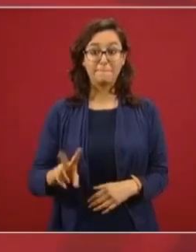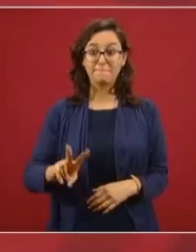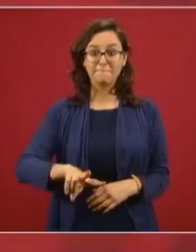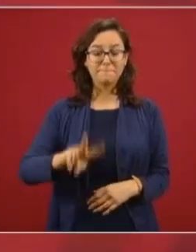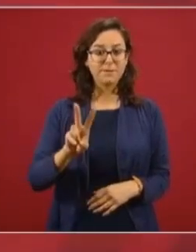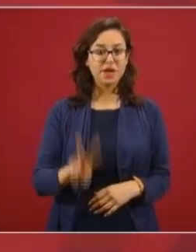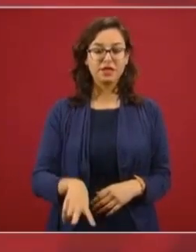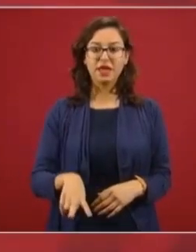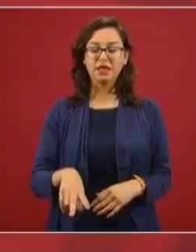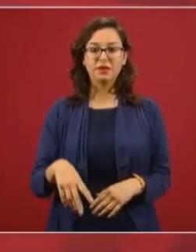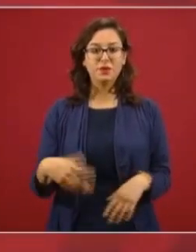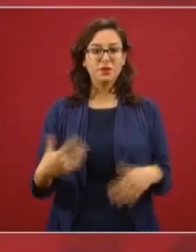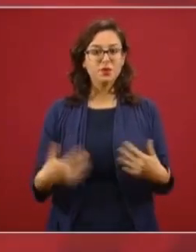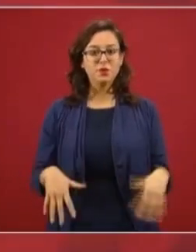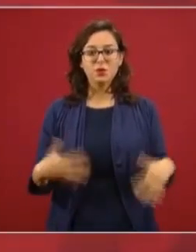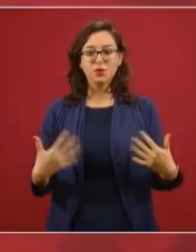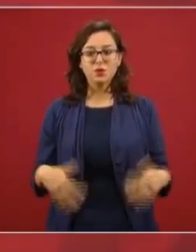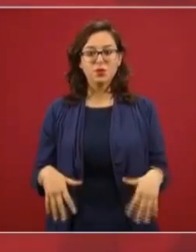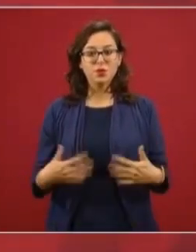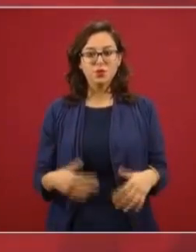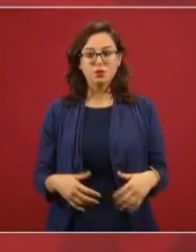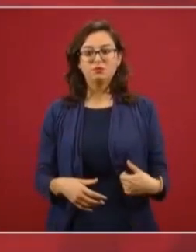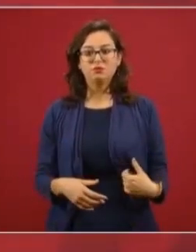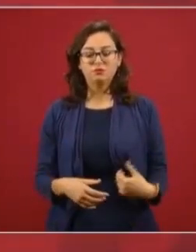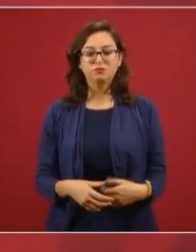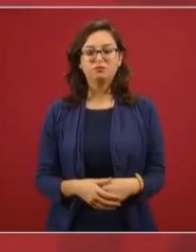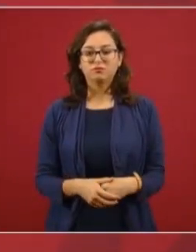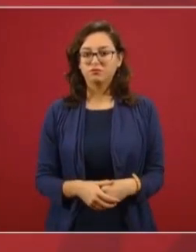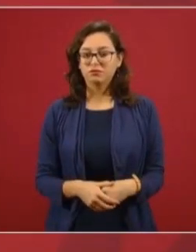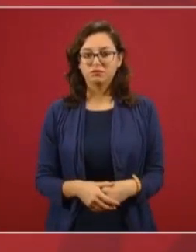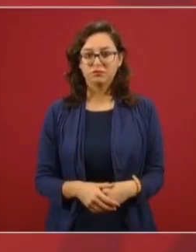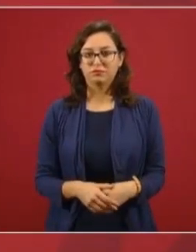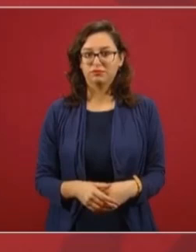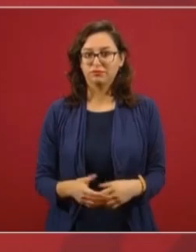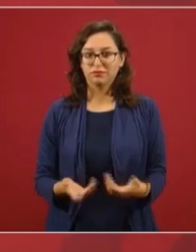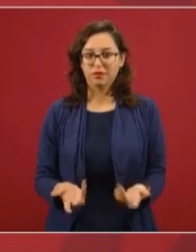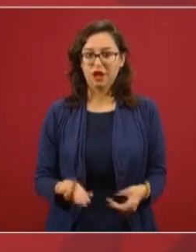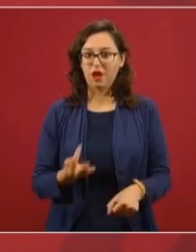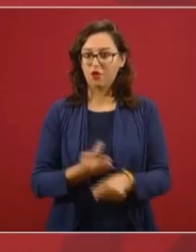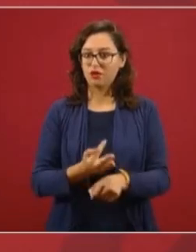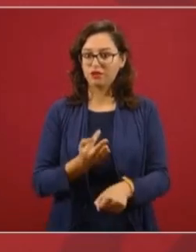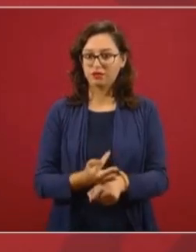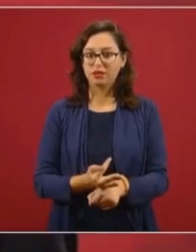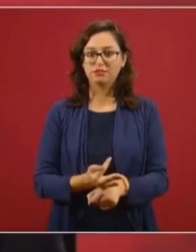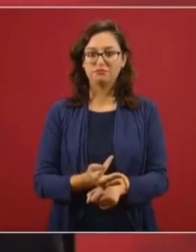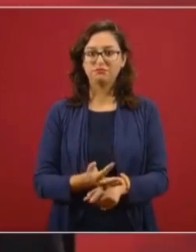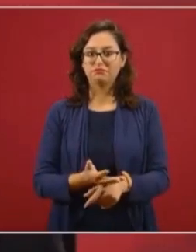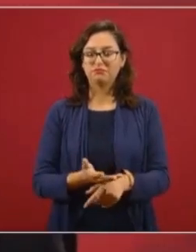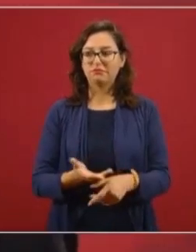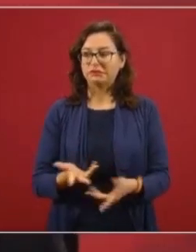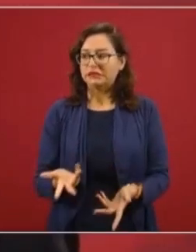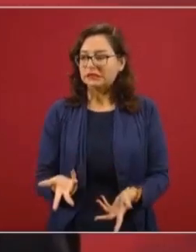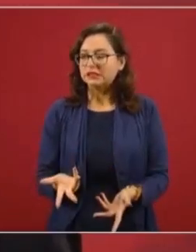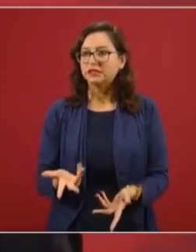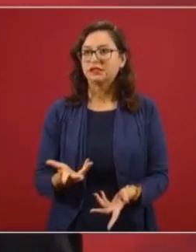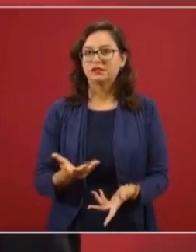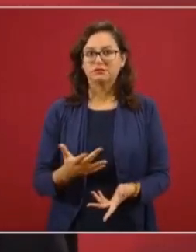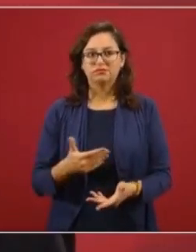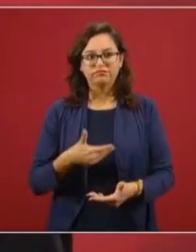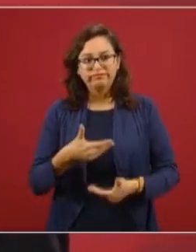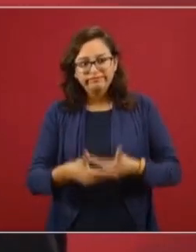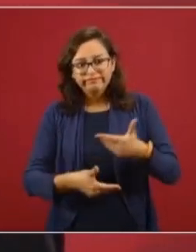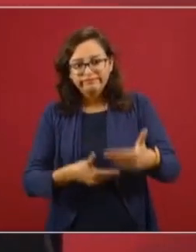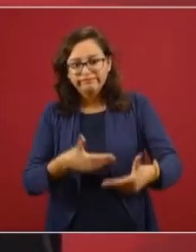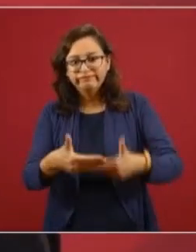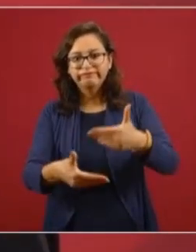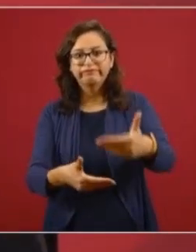que nos va a ayudar mucho a que se